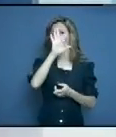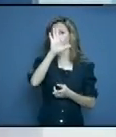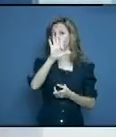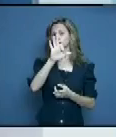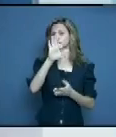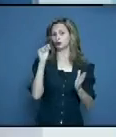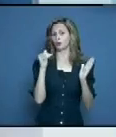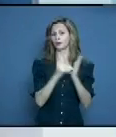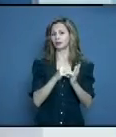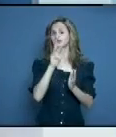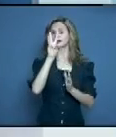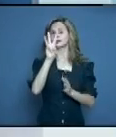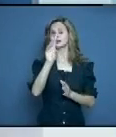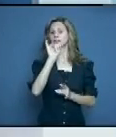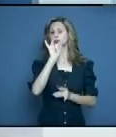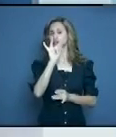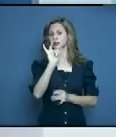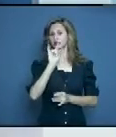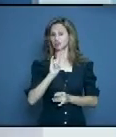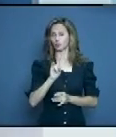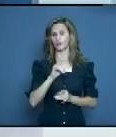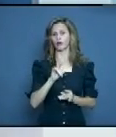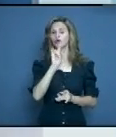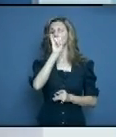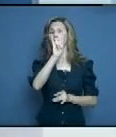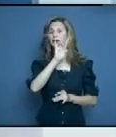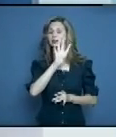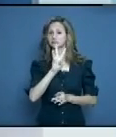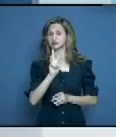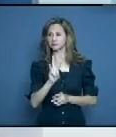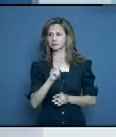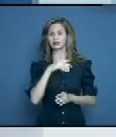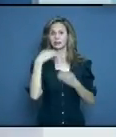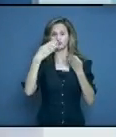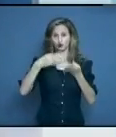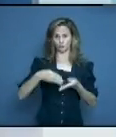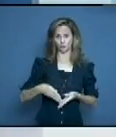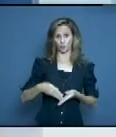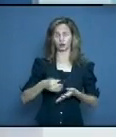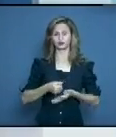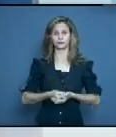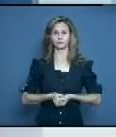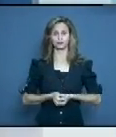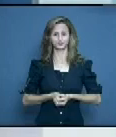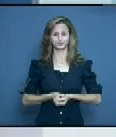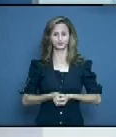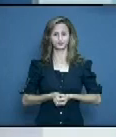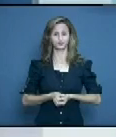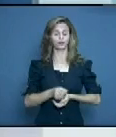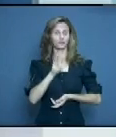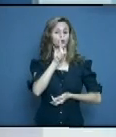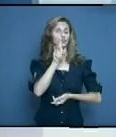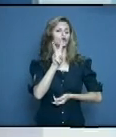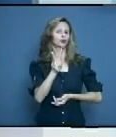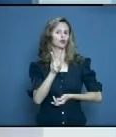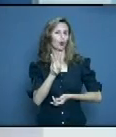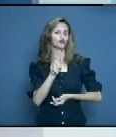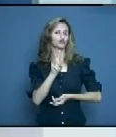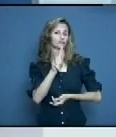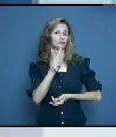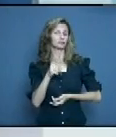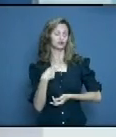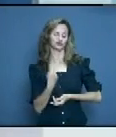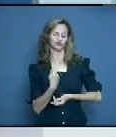8379 casos y 93 fallecidos, que eso sí, pero de esos 93 fallecidos, 12 pusimos nosotros, tenemos ya